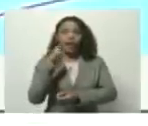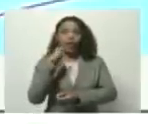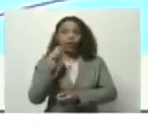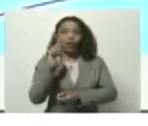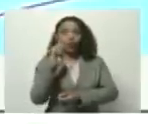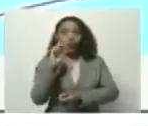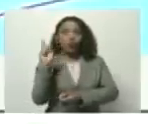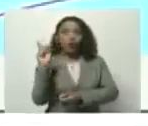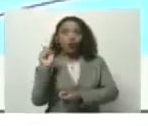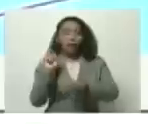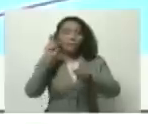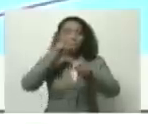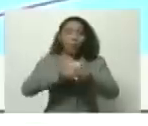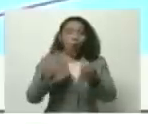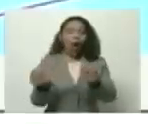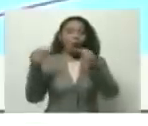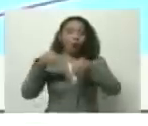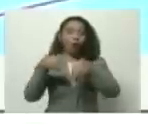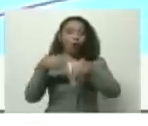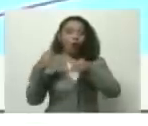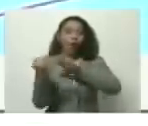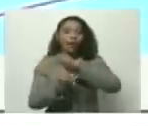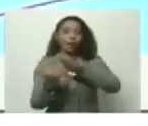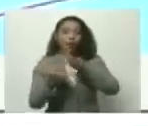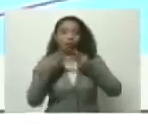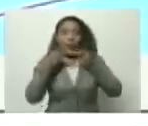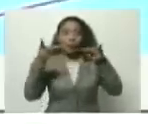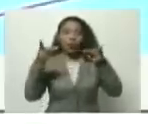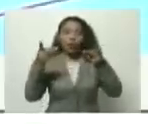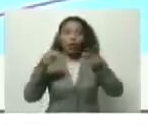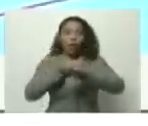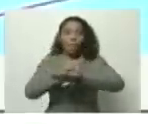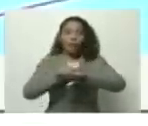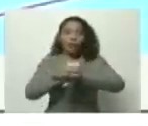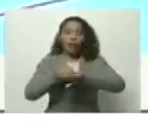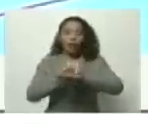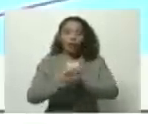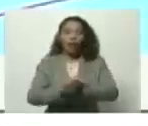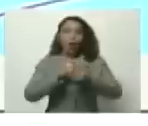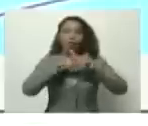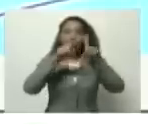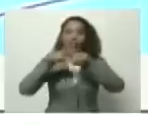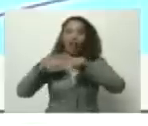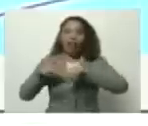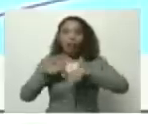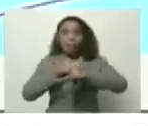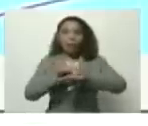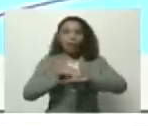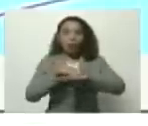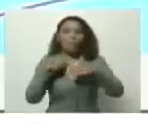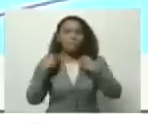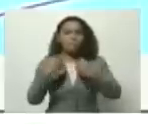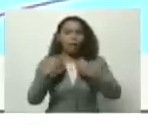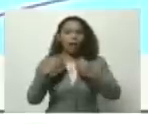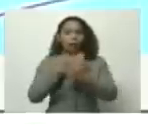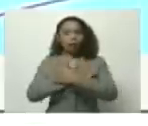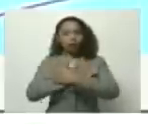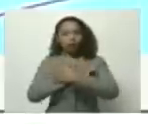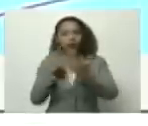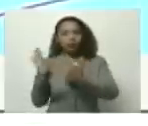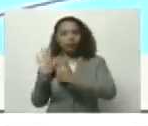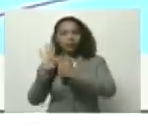suscribir convenios con los entes públicos, con los ministerios, con los distintos ministerios, para ofrecer